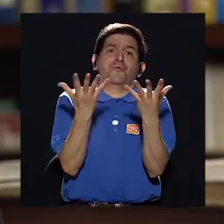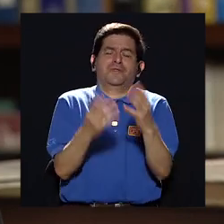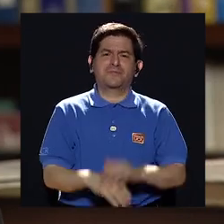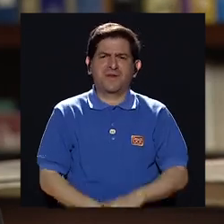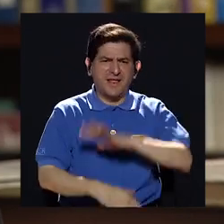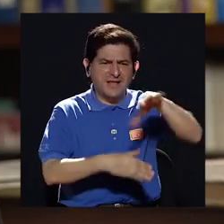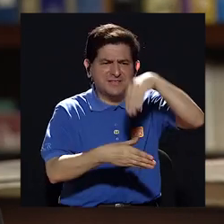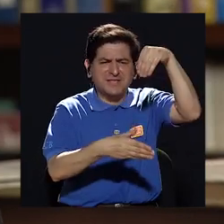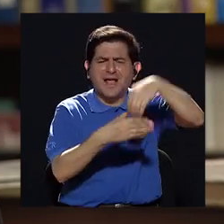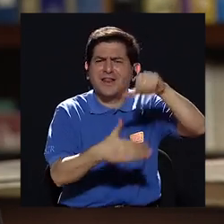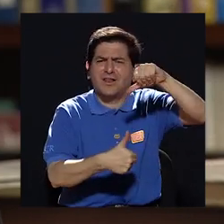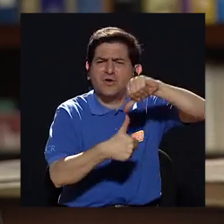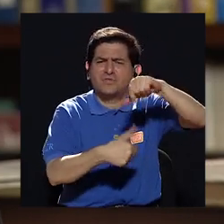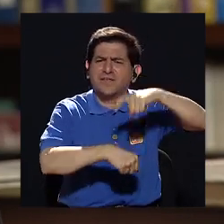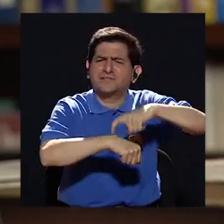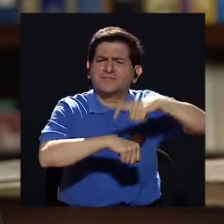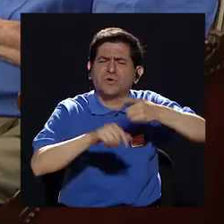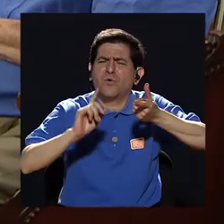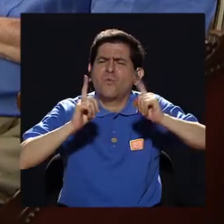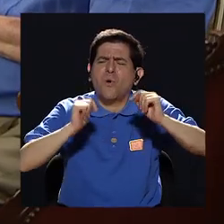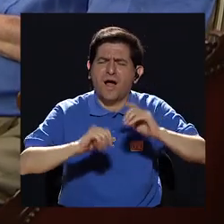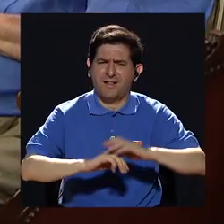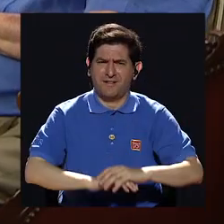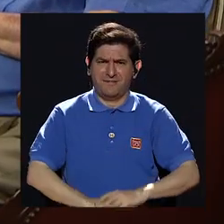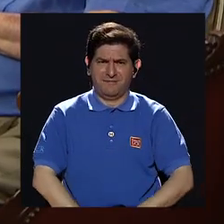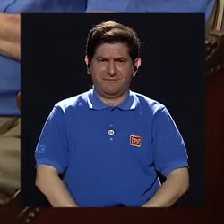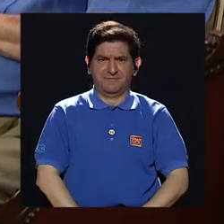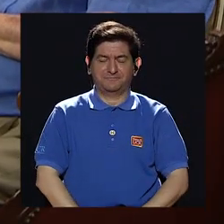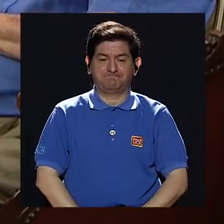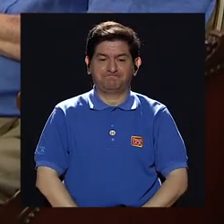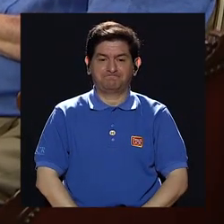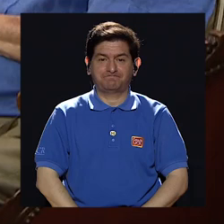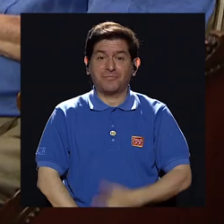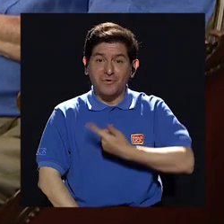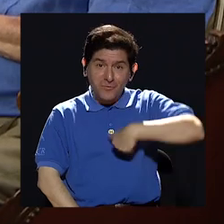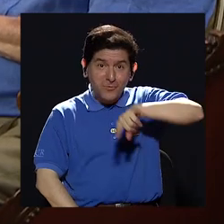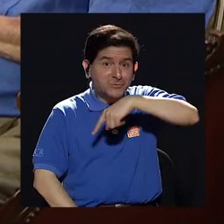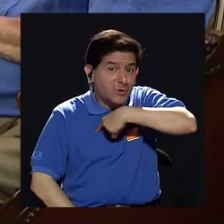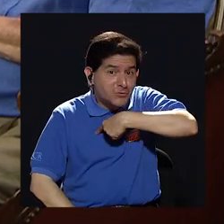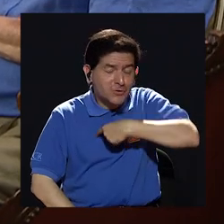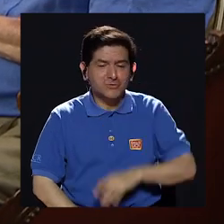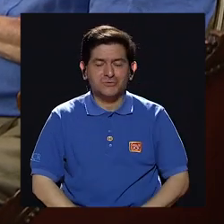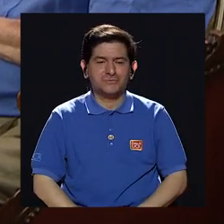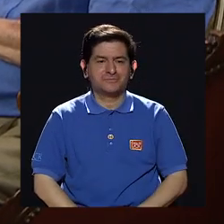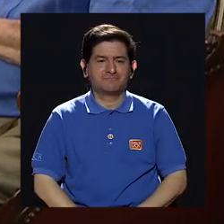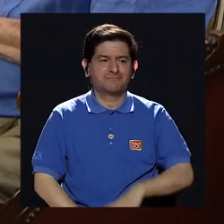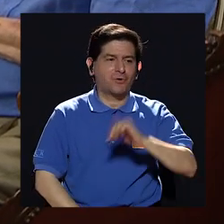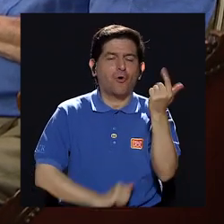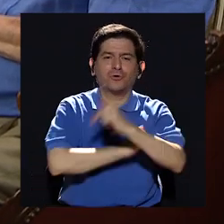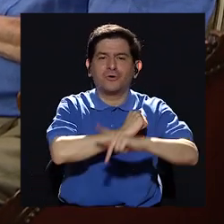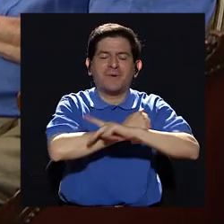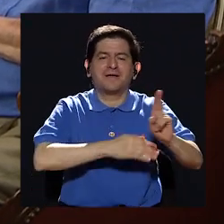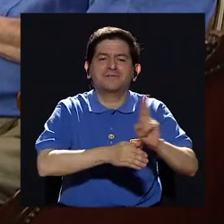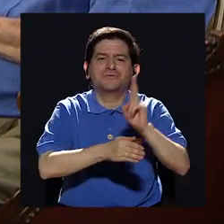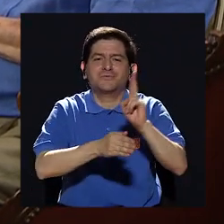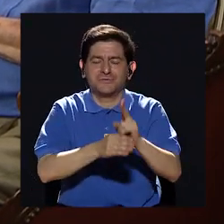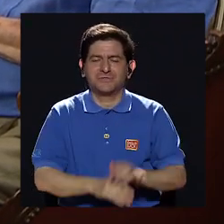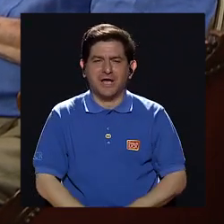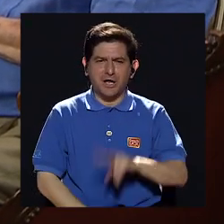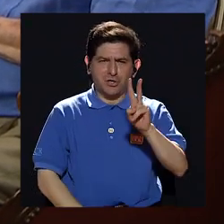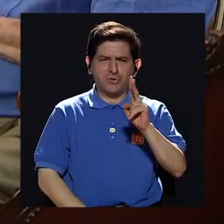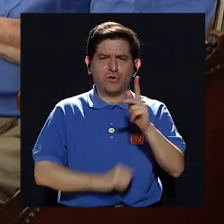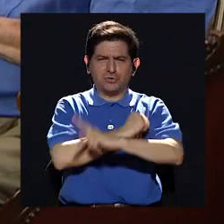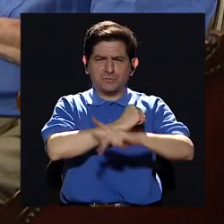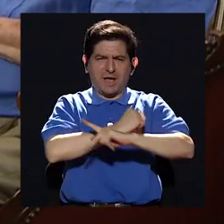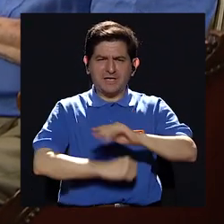¿Cuál era el contexto de Centroamérica en ese momento, don Oscar? Bueno, éramos peones de dos